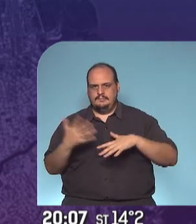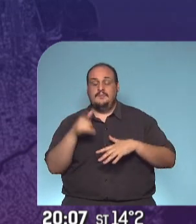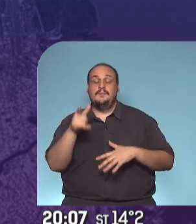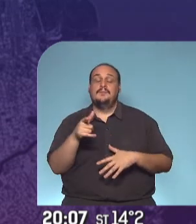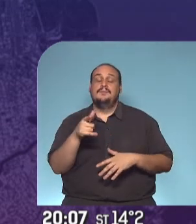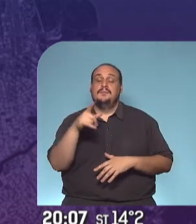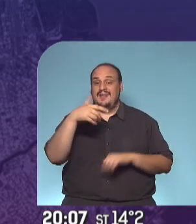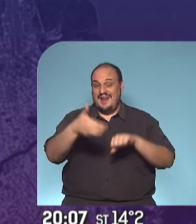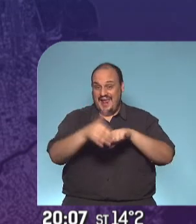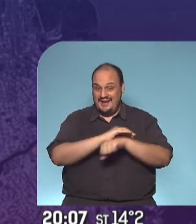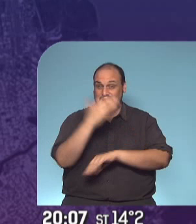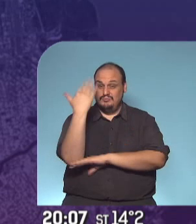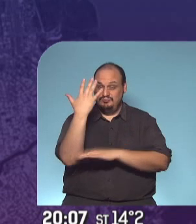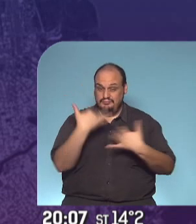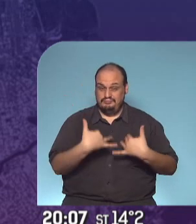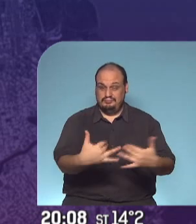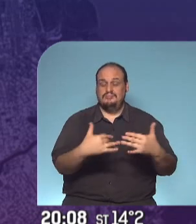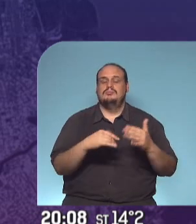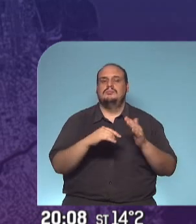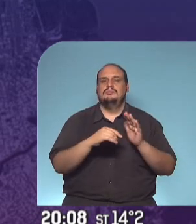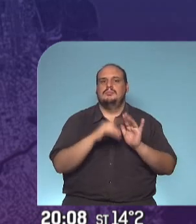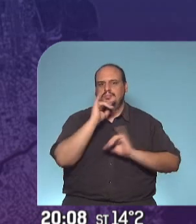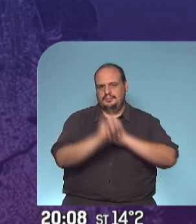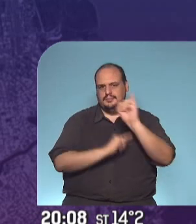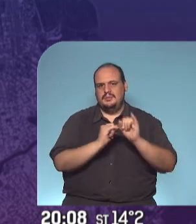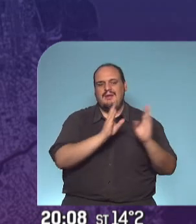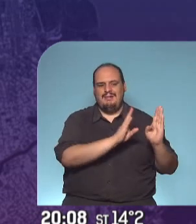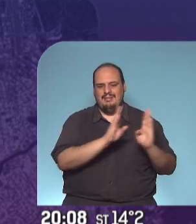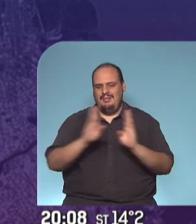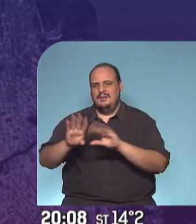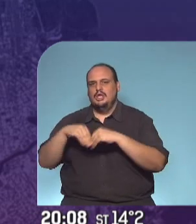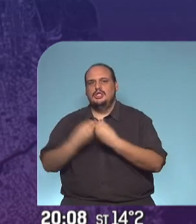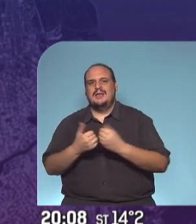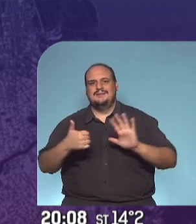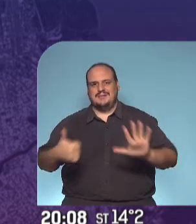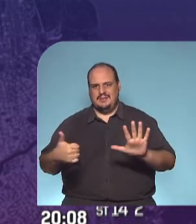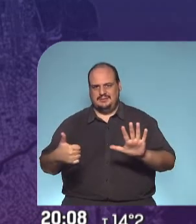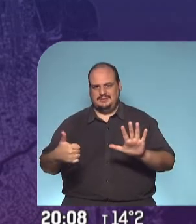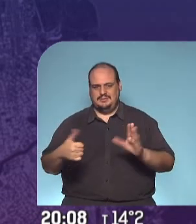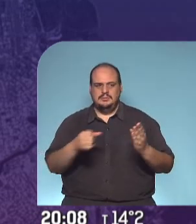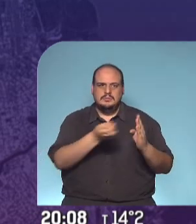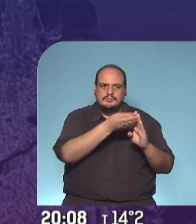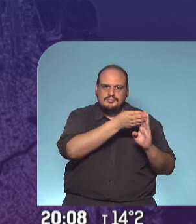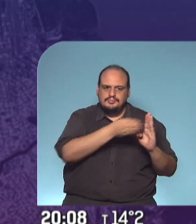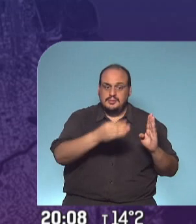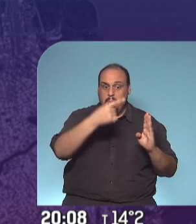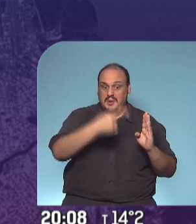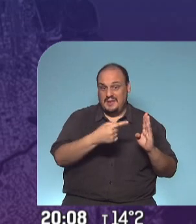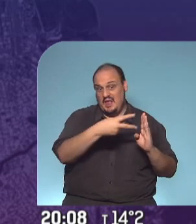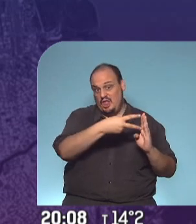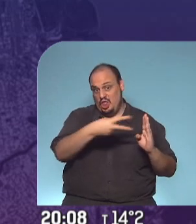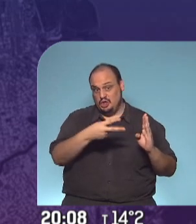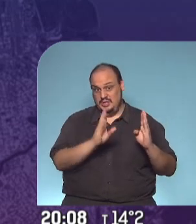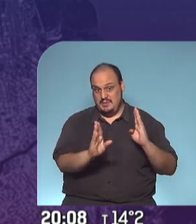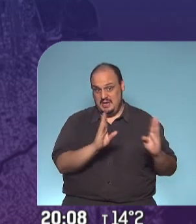lo explicó después la reta en conferencia de prensa, va a haber seis etapas, pero como bien decías, la primera etapa, que es la que sabemos cuánto dura exactamente, porque